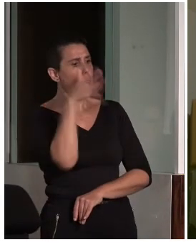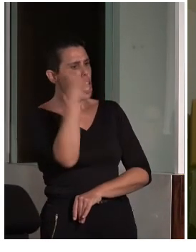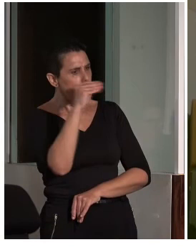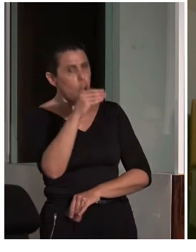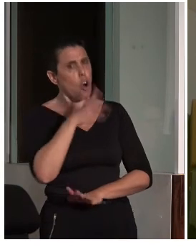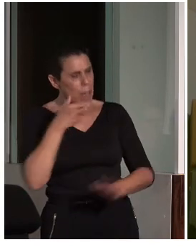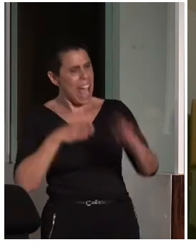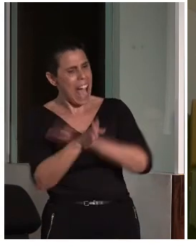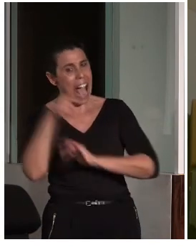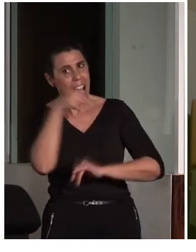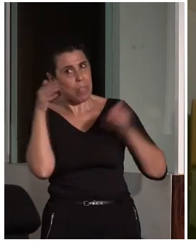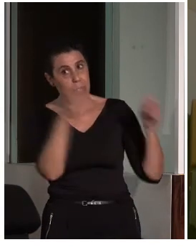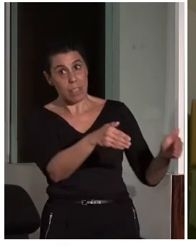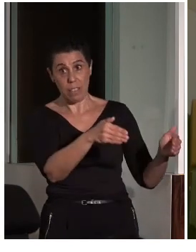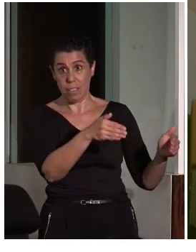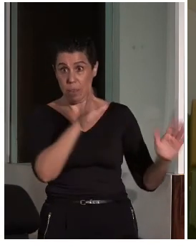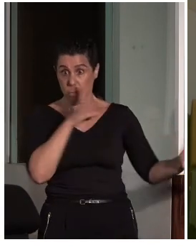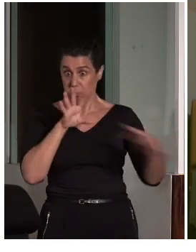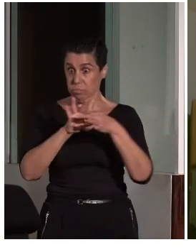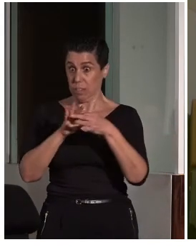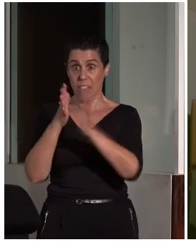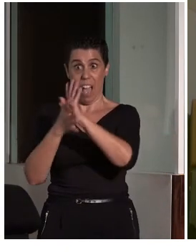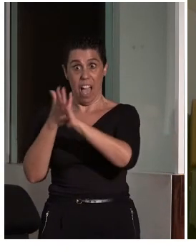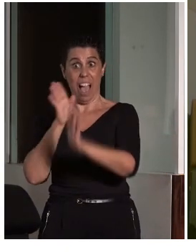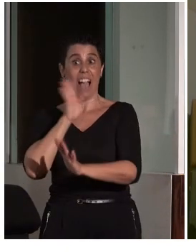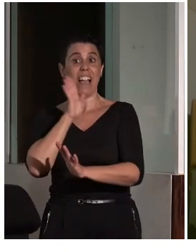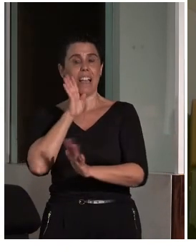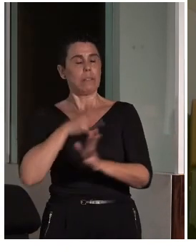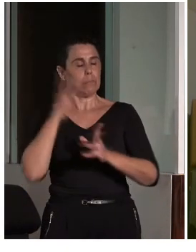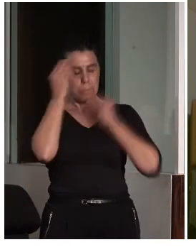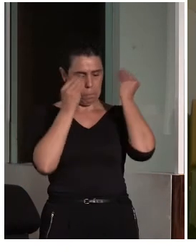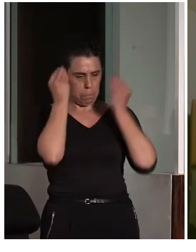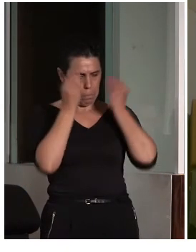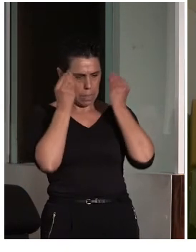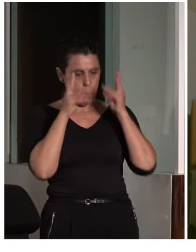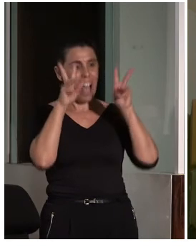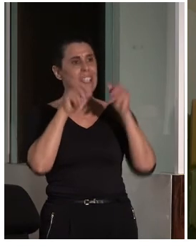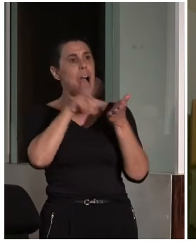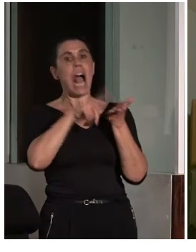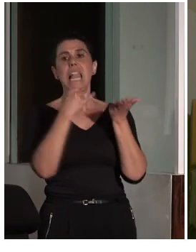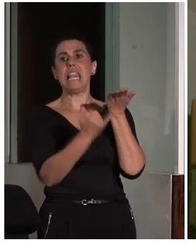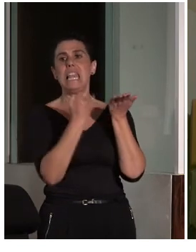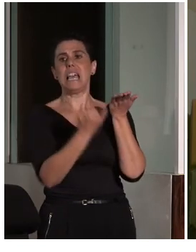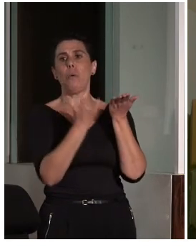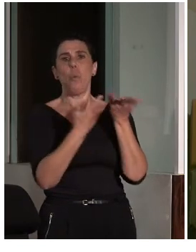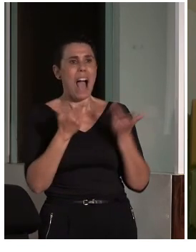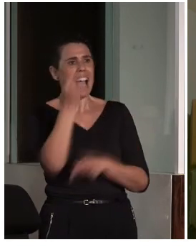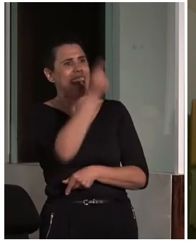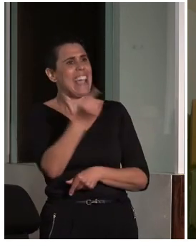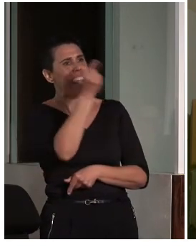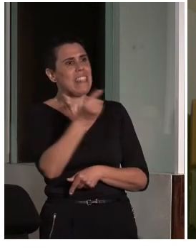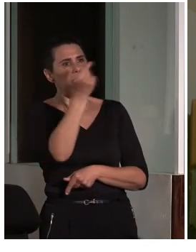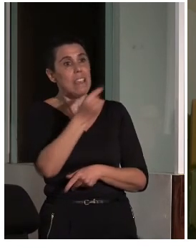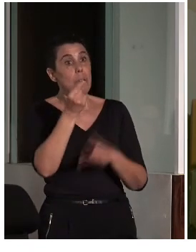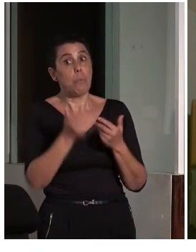creo que está un poco relacionado con lo que estábamos hablando. Eso nos hizo recapacitar sobre el tema del lenguaje, sobre el grafismo, que